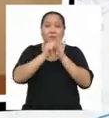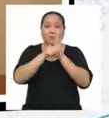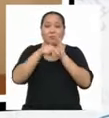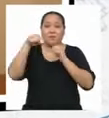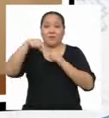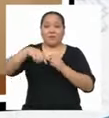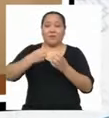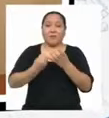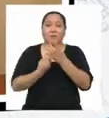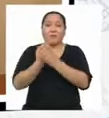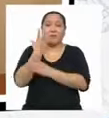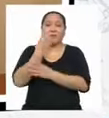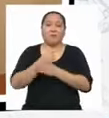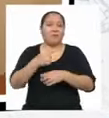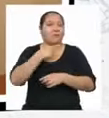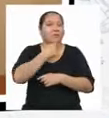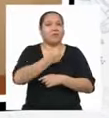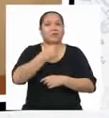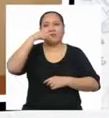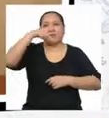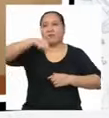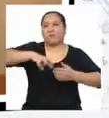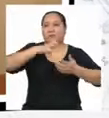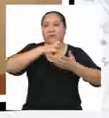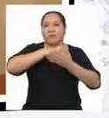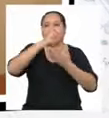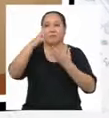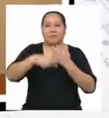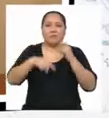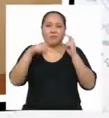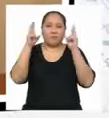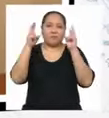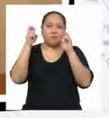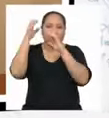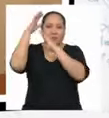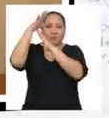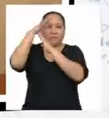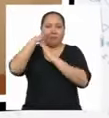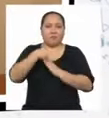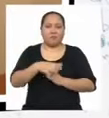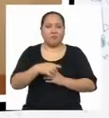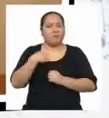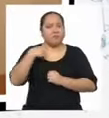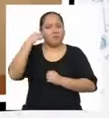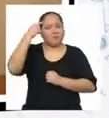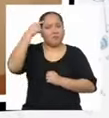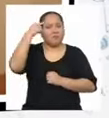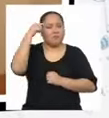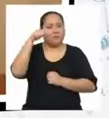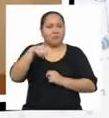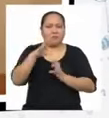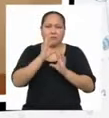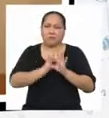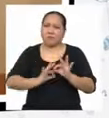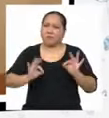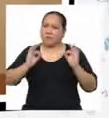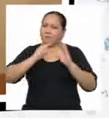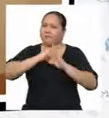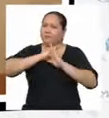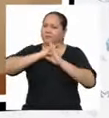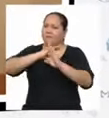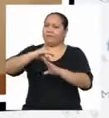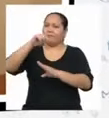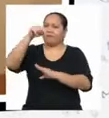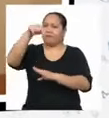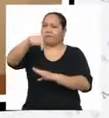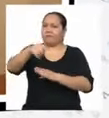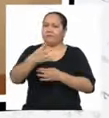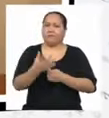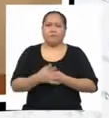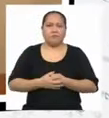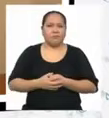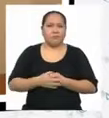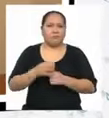Mucho Este programa Sobre el tema De la discriminación Me parece muy importante Luchar contra ella Pero me quedaron